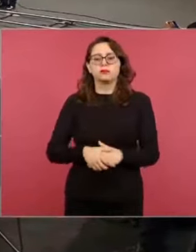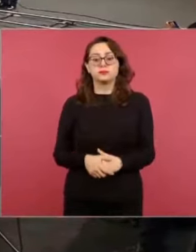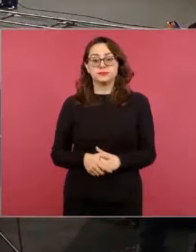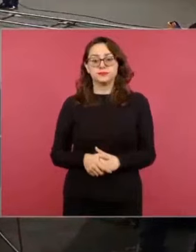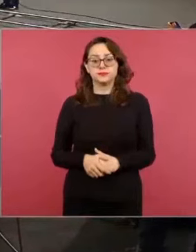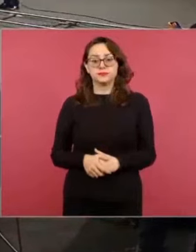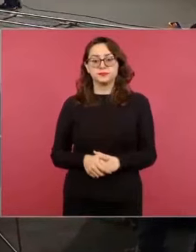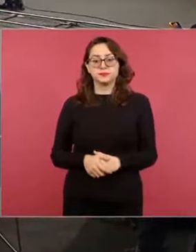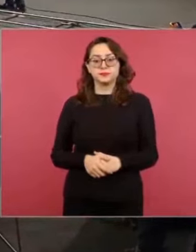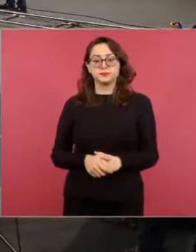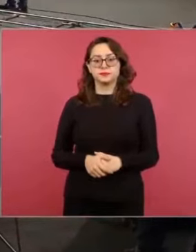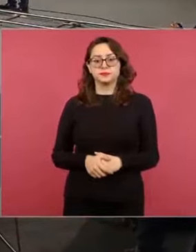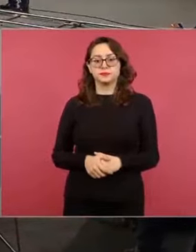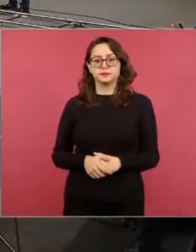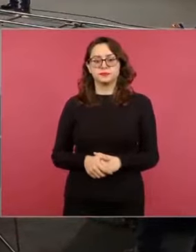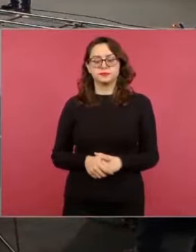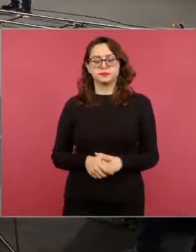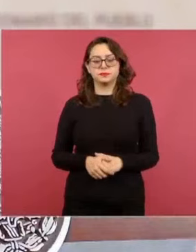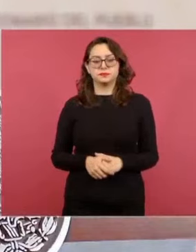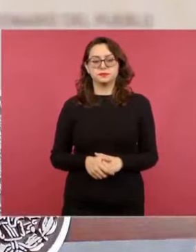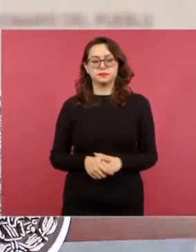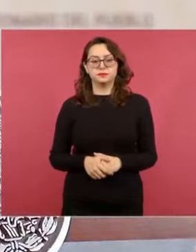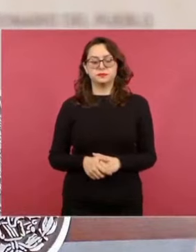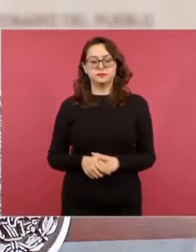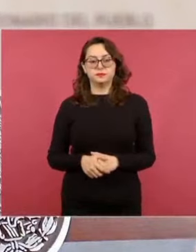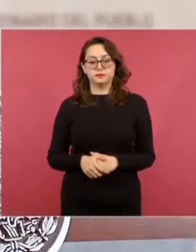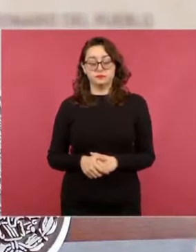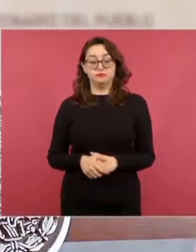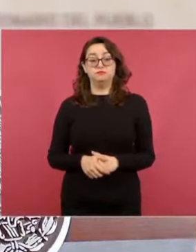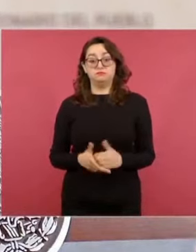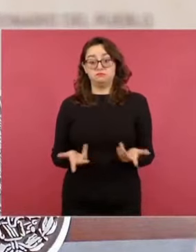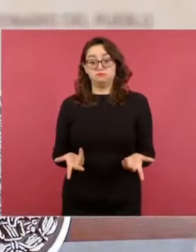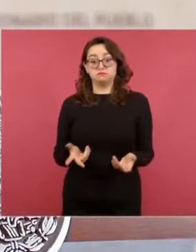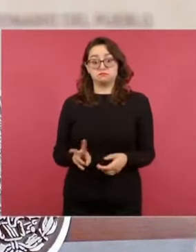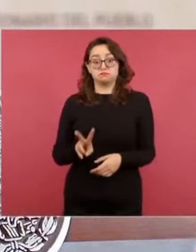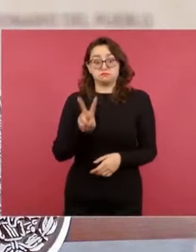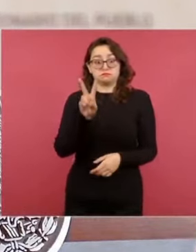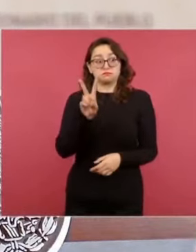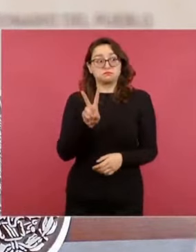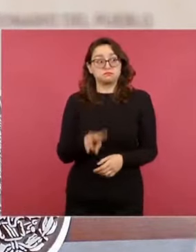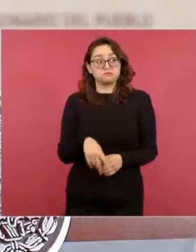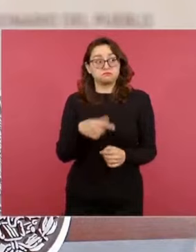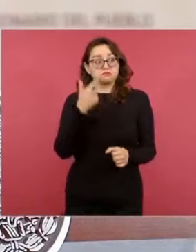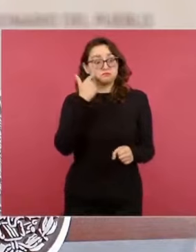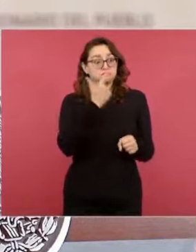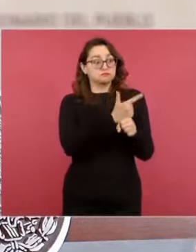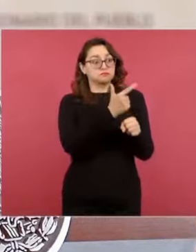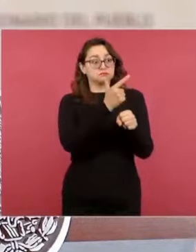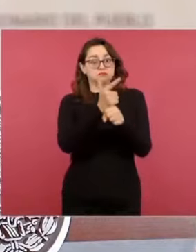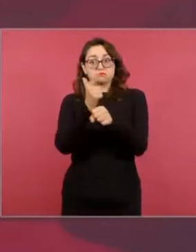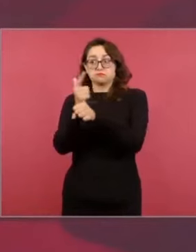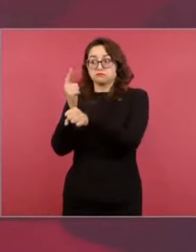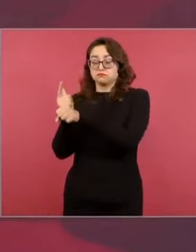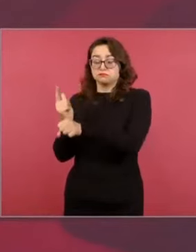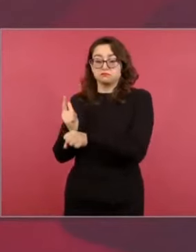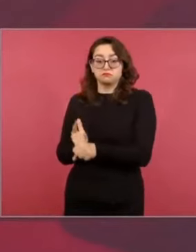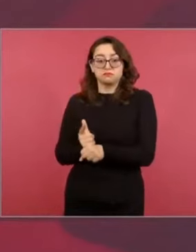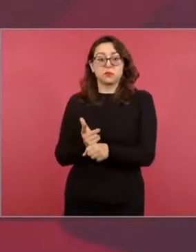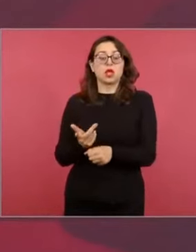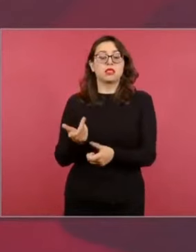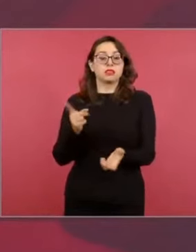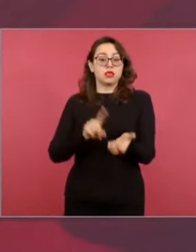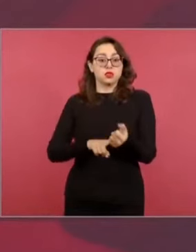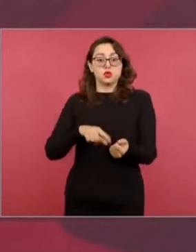pues, nos da mucho gusto que cada vez hay más participación de mujeres en toda la vida